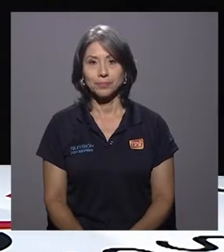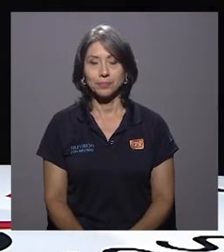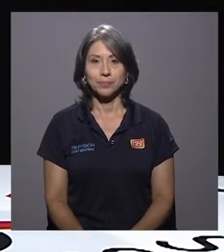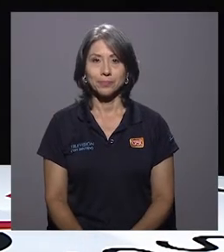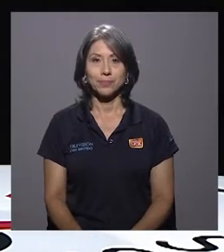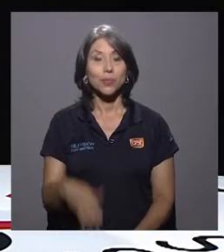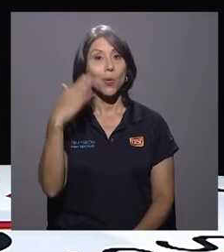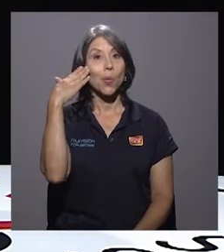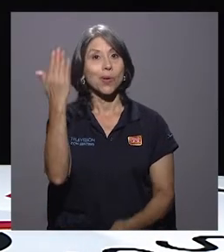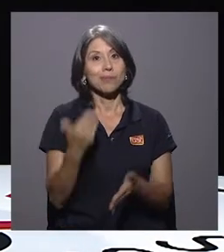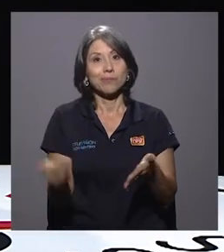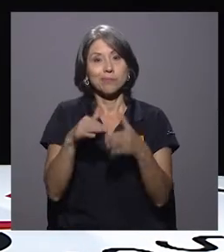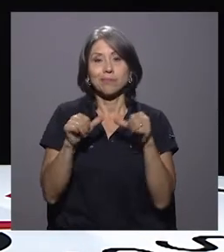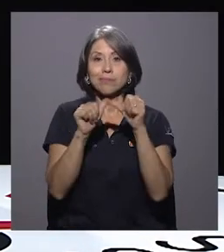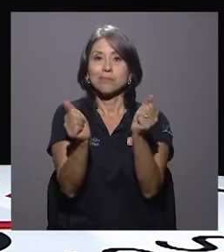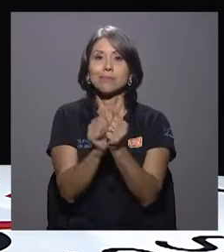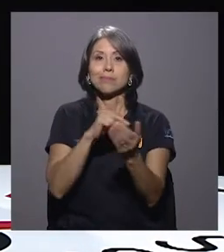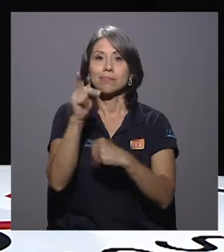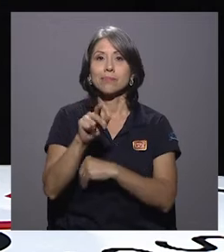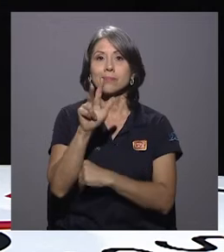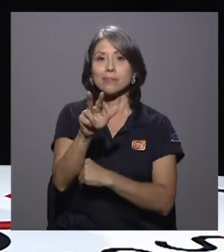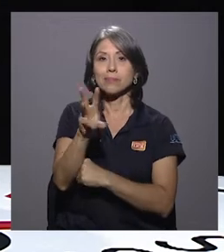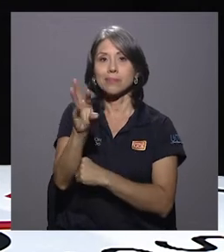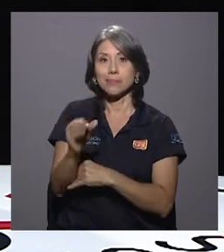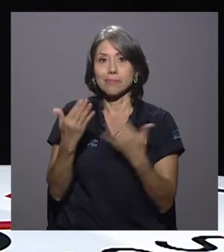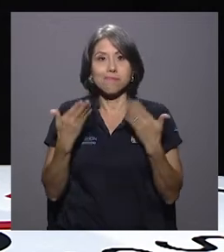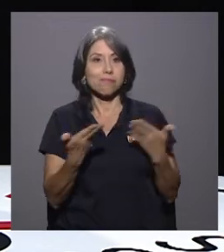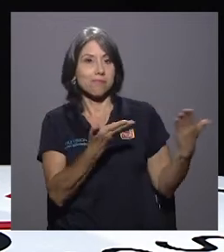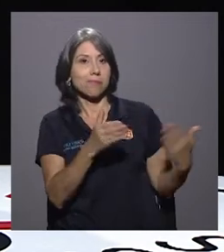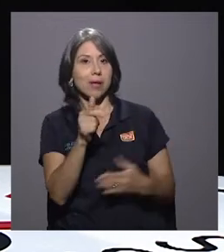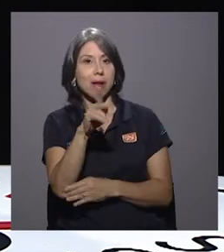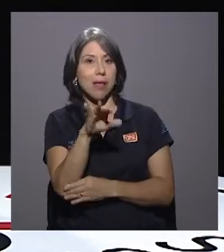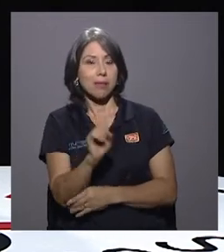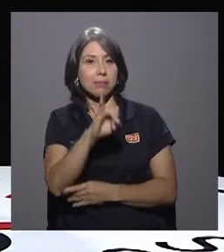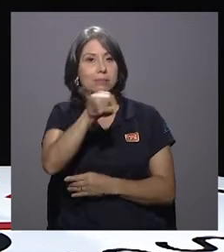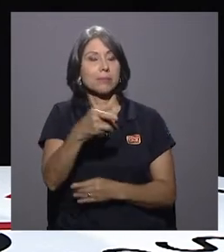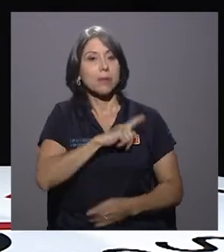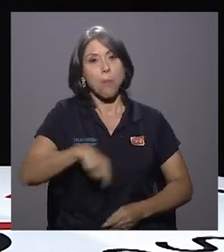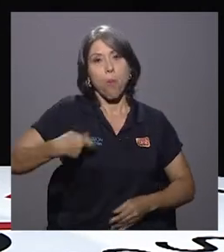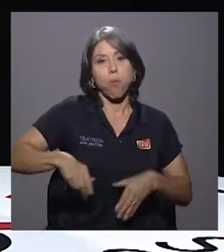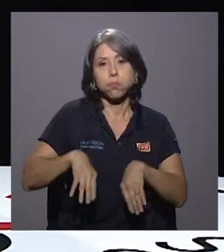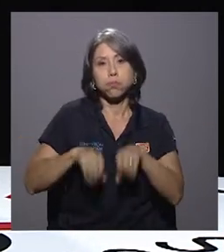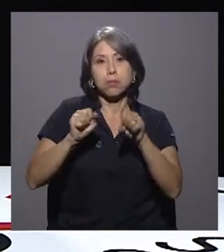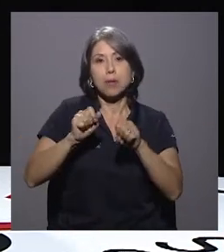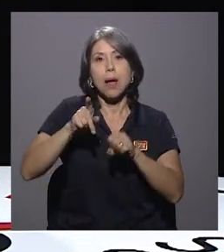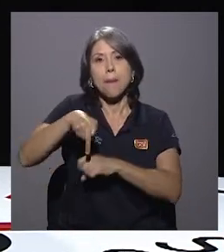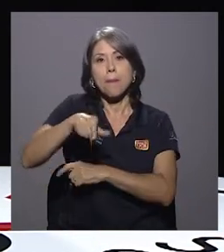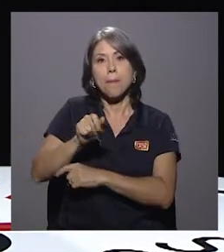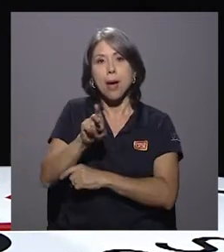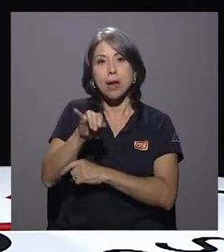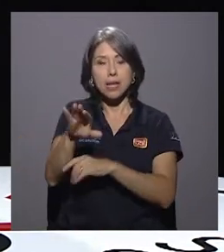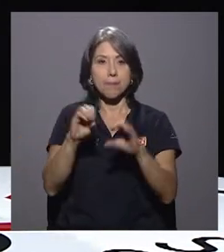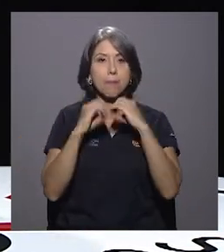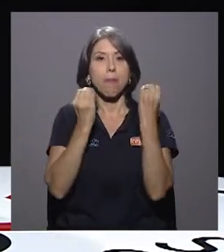Hola, regresamos a 360, estamos casualmente con doña Gladys Jiménez, presidenta ejecutiva del Patronato Nacional de la Infancia. Sí, hablamos sobre esa